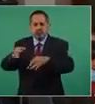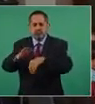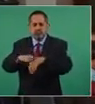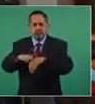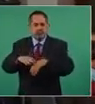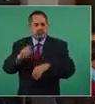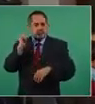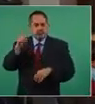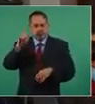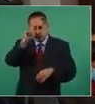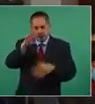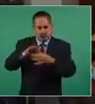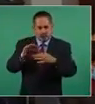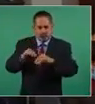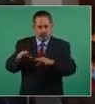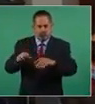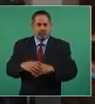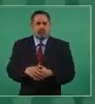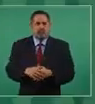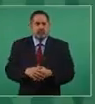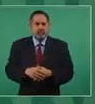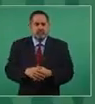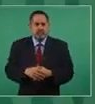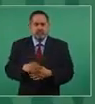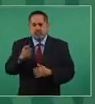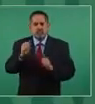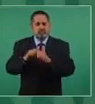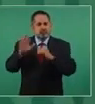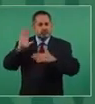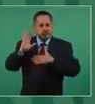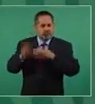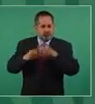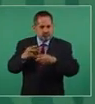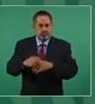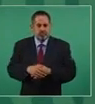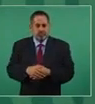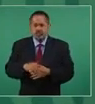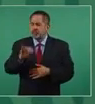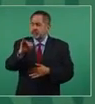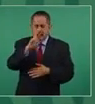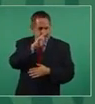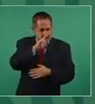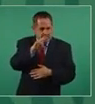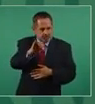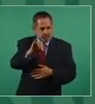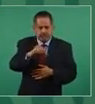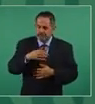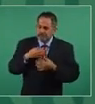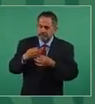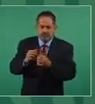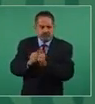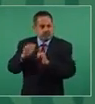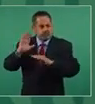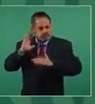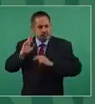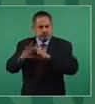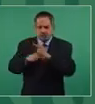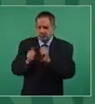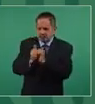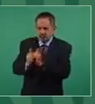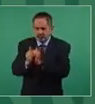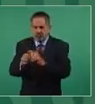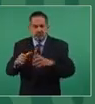si tienen la oportunidad de ver la mañana y a que se compromete con ellos. Que estamos con ellos y que vamos a garantizar que